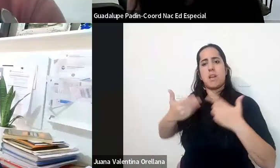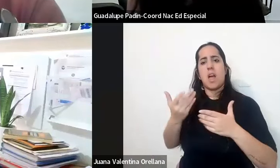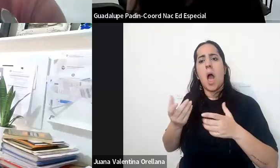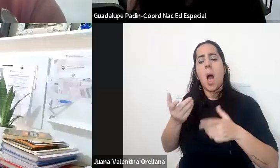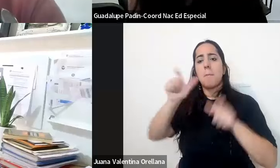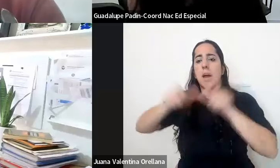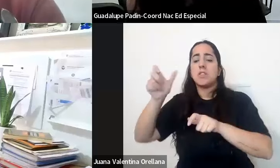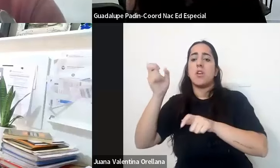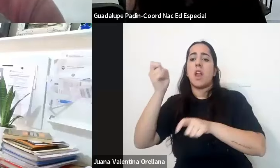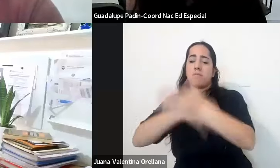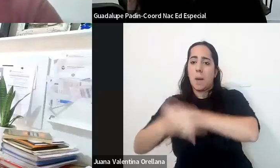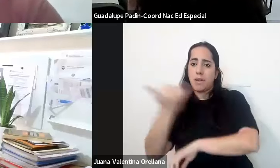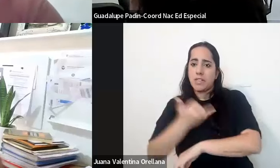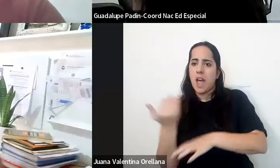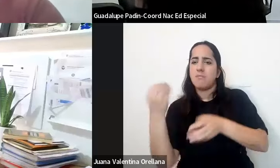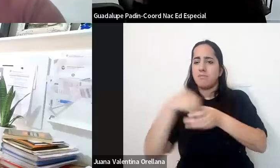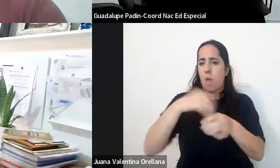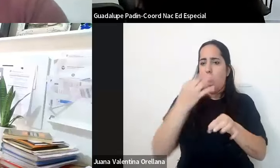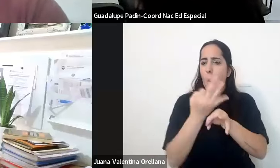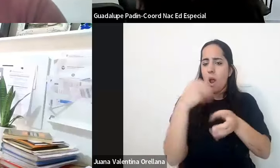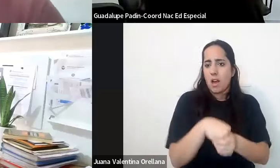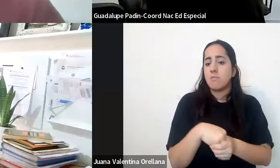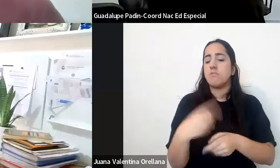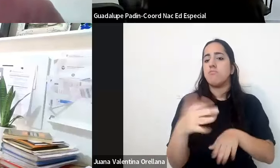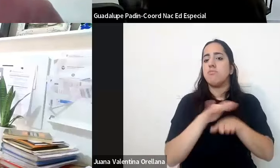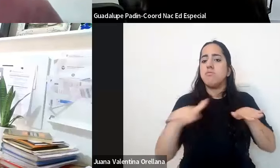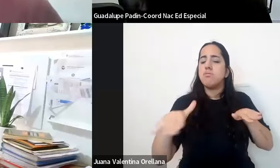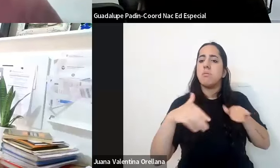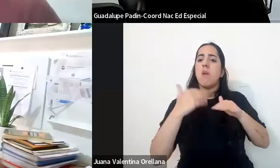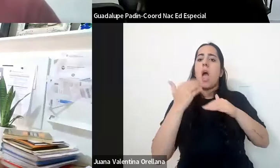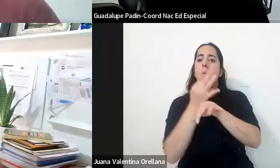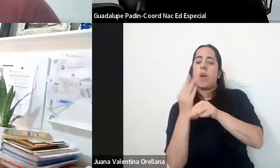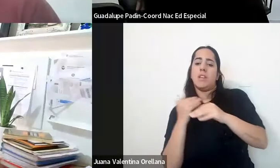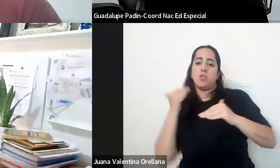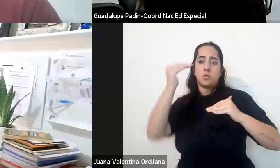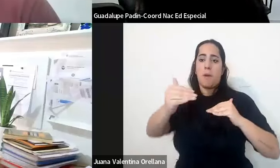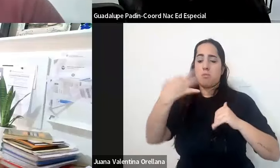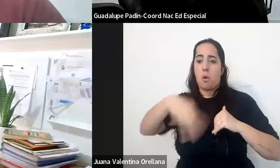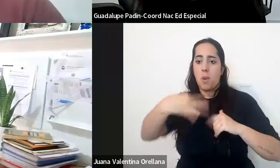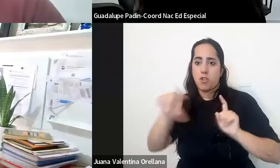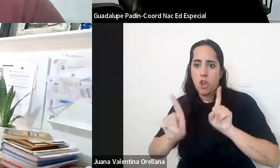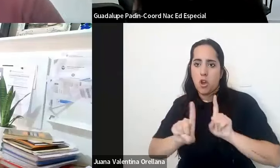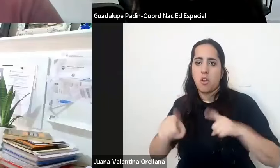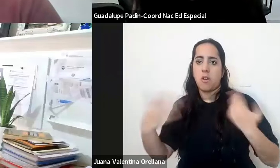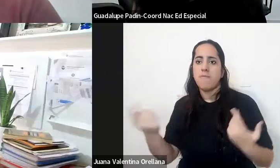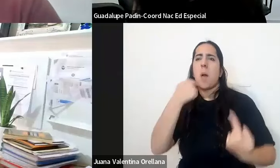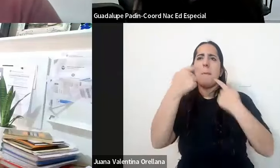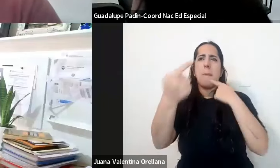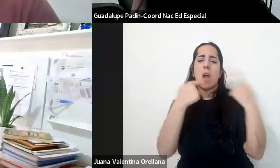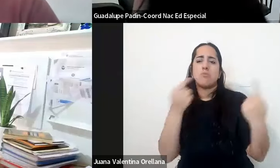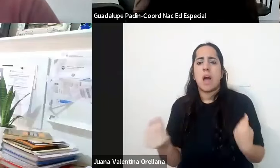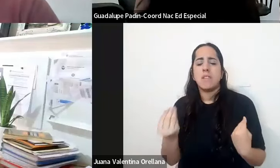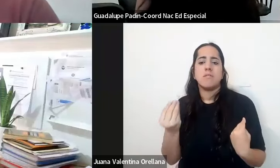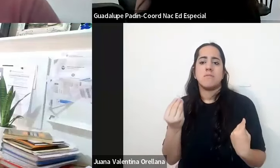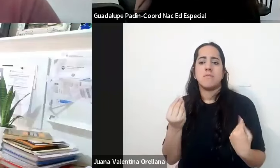personas con discapacidad que asisten con un nivel de educación superior que no es obligatorio parece que las preguntas que aparecen son otras